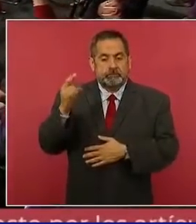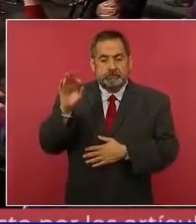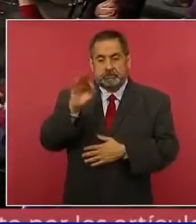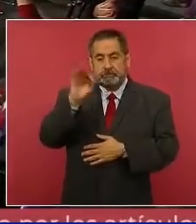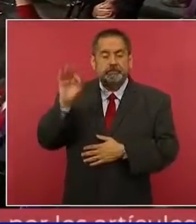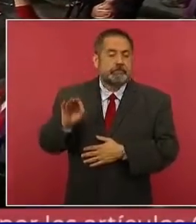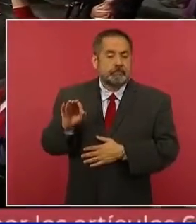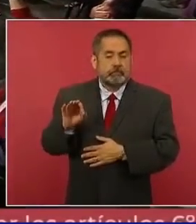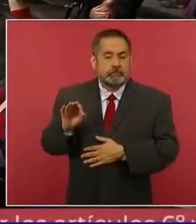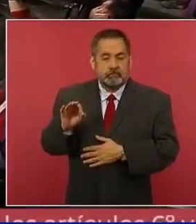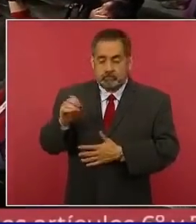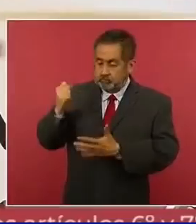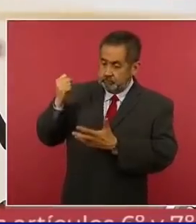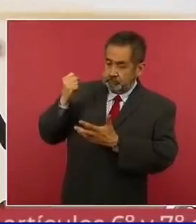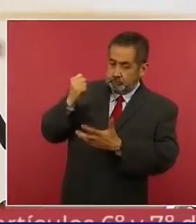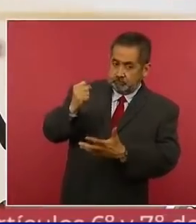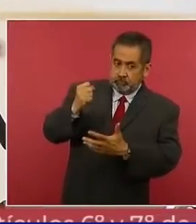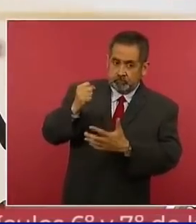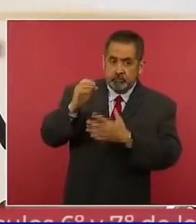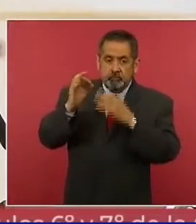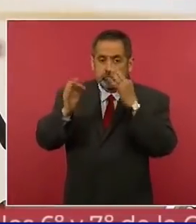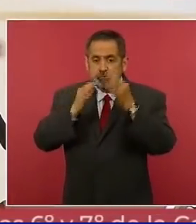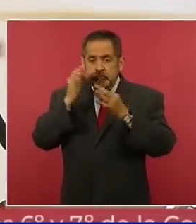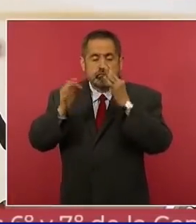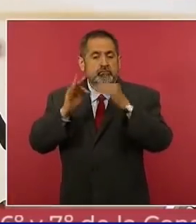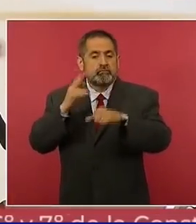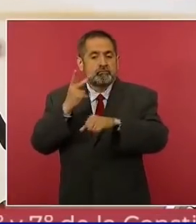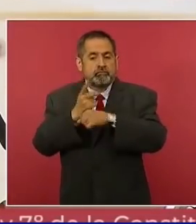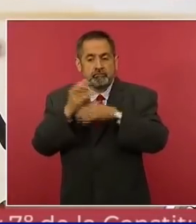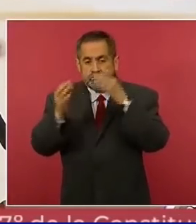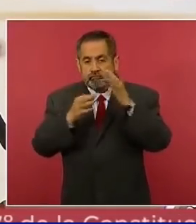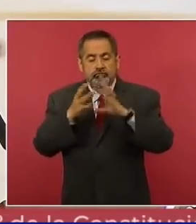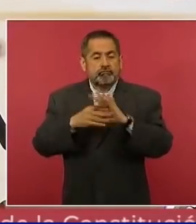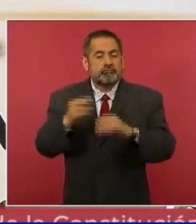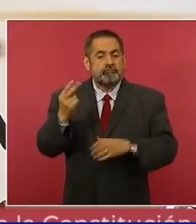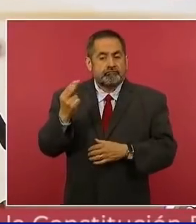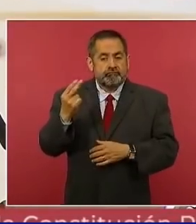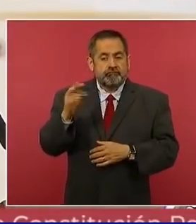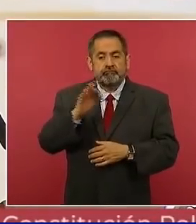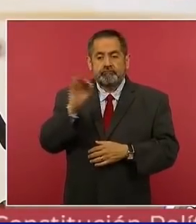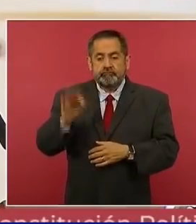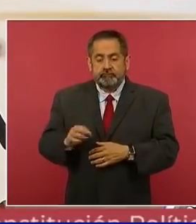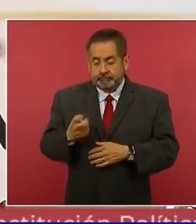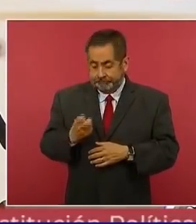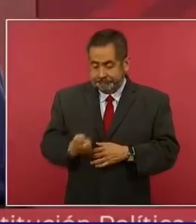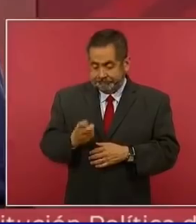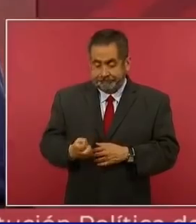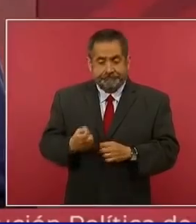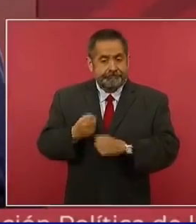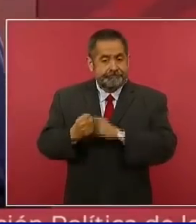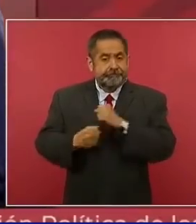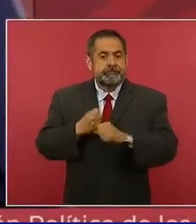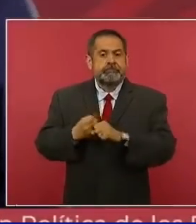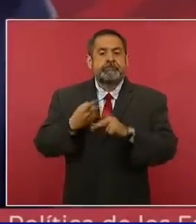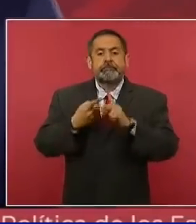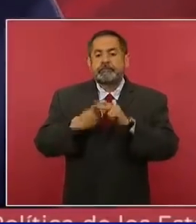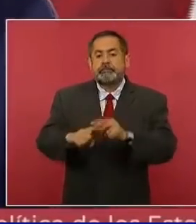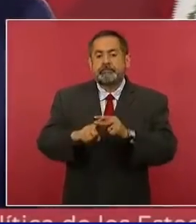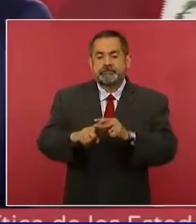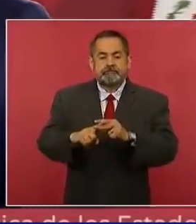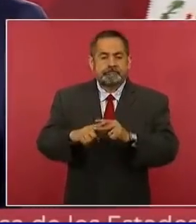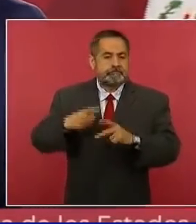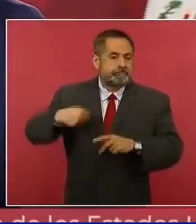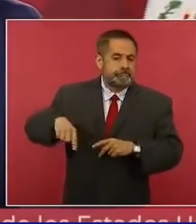presupuesto de publicidad. O vamos a empezar desde este año porque vamos a hacer un